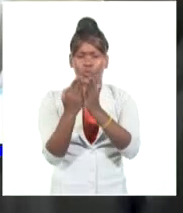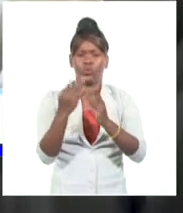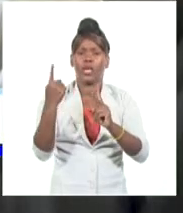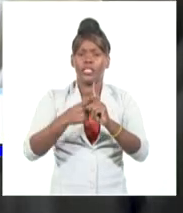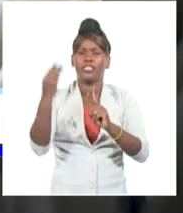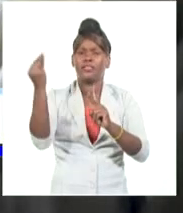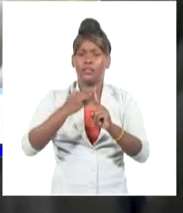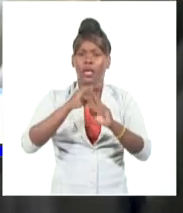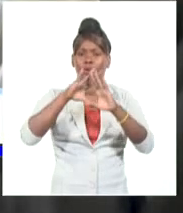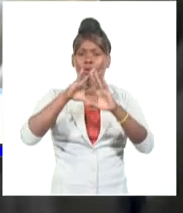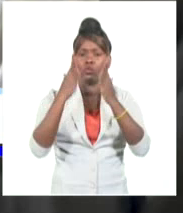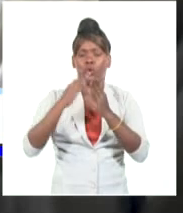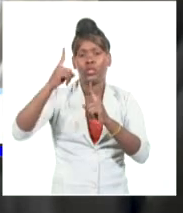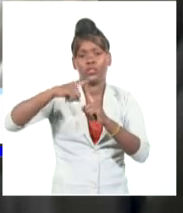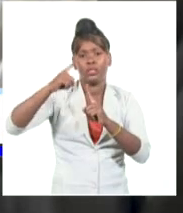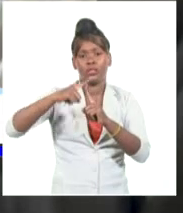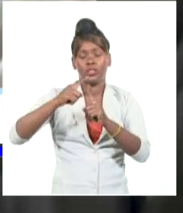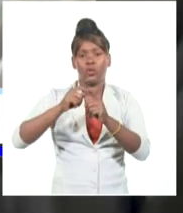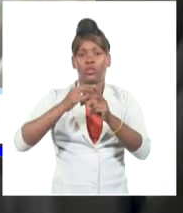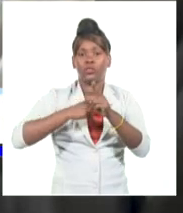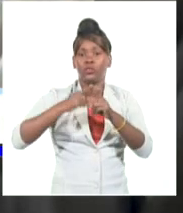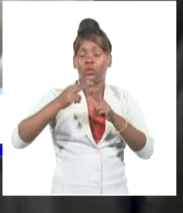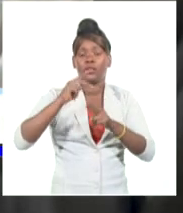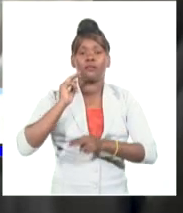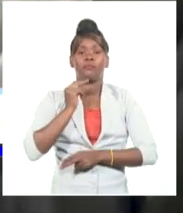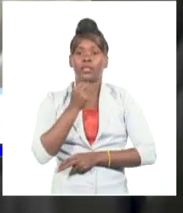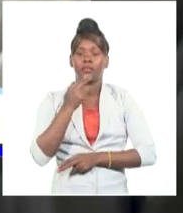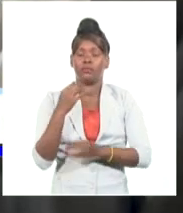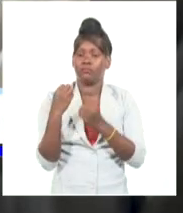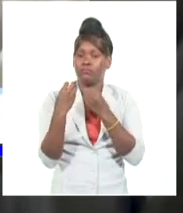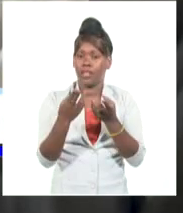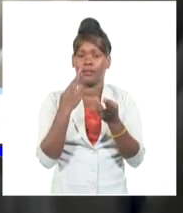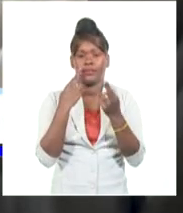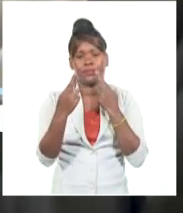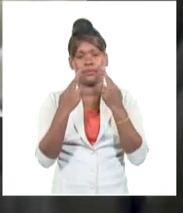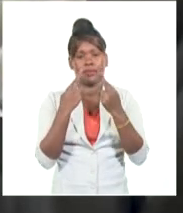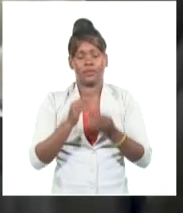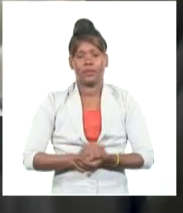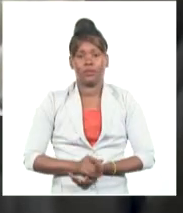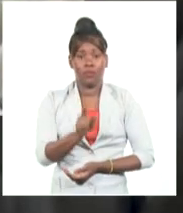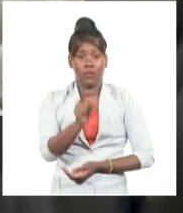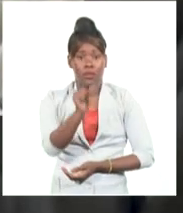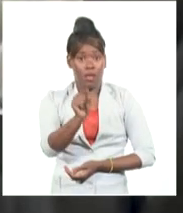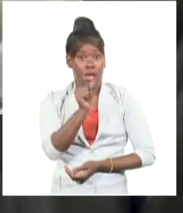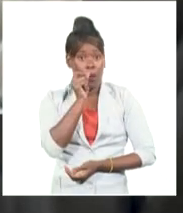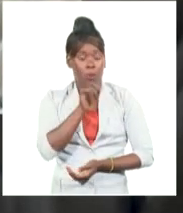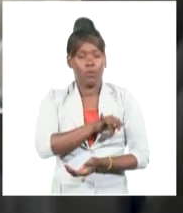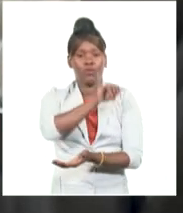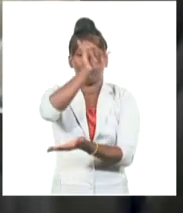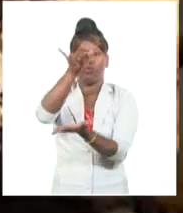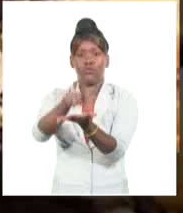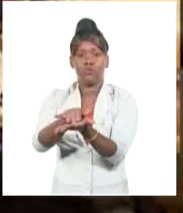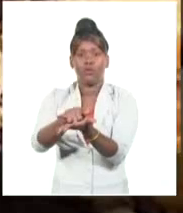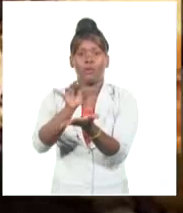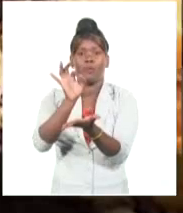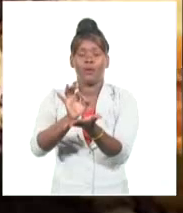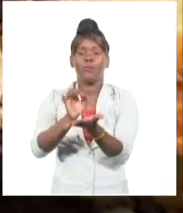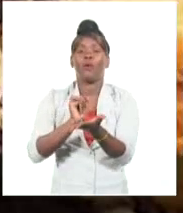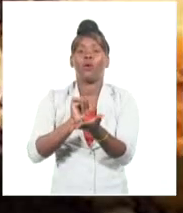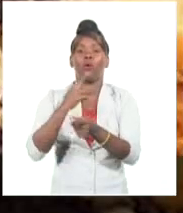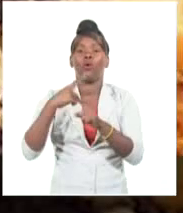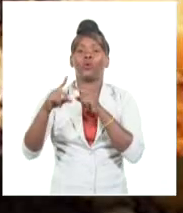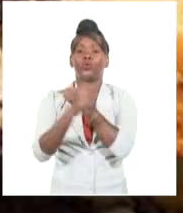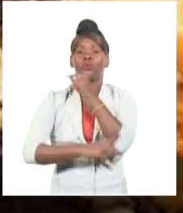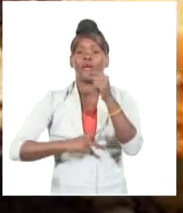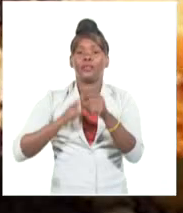historiografía nacional. Destaca por sus reconocimientos científicos en Brasil, donde se desempeñó como embajador, y la obtención